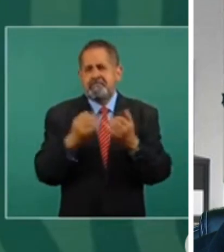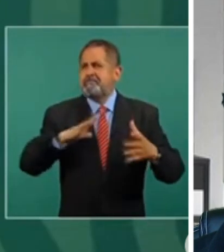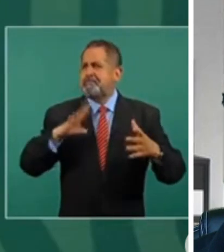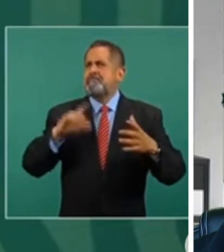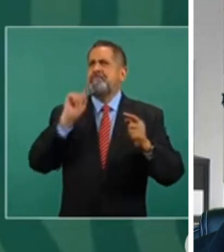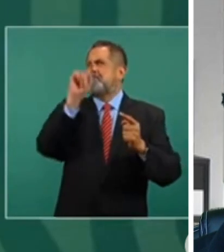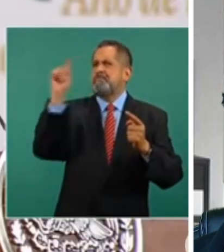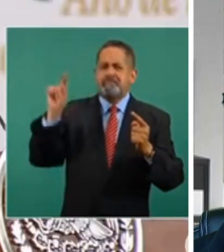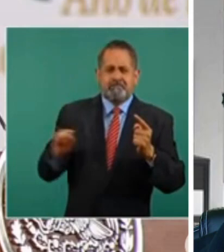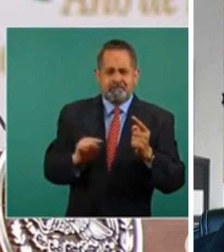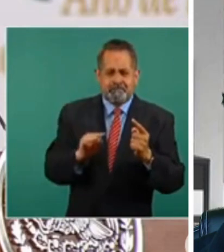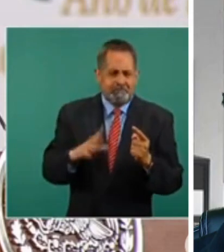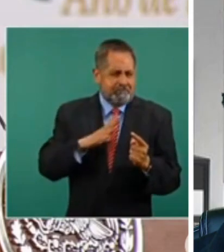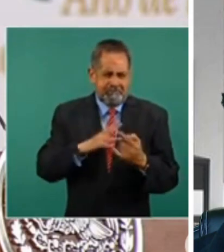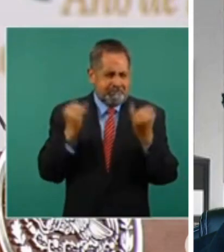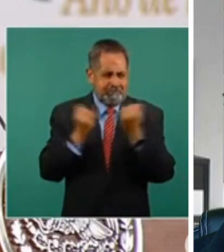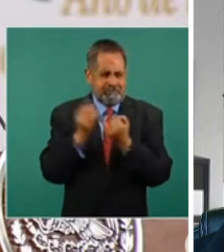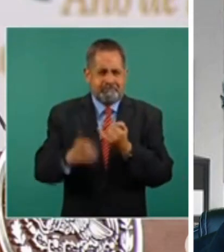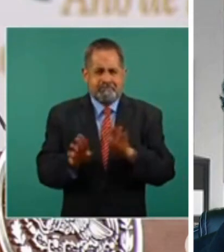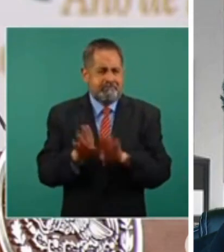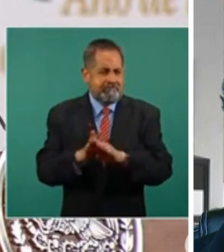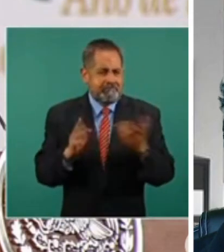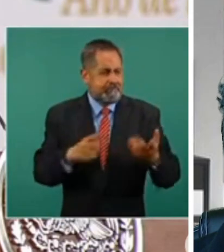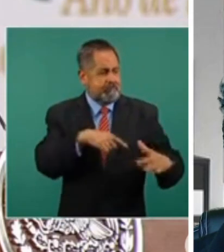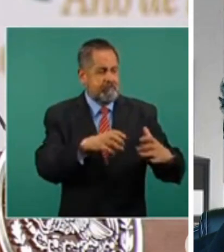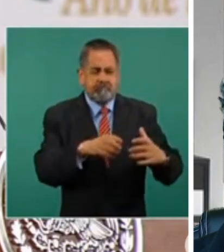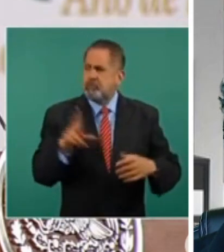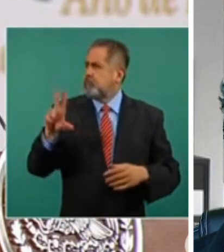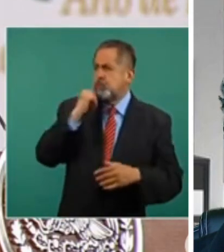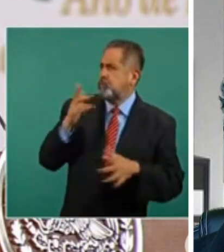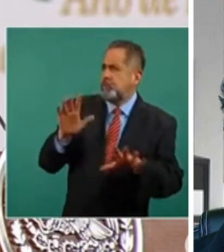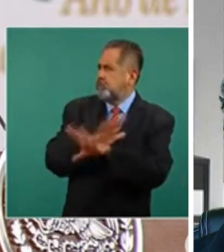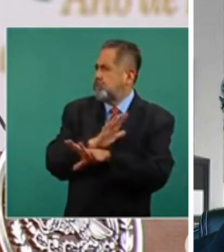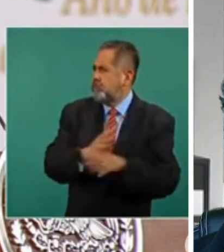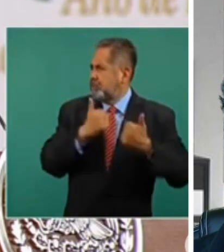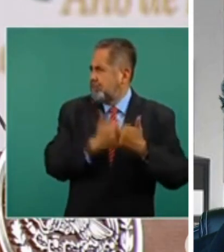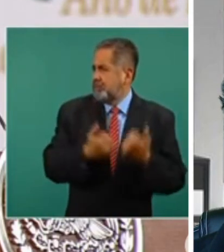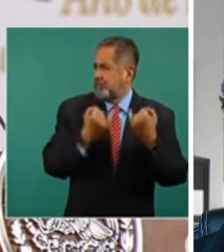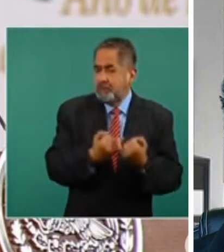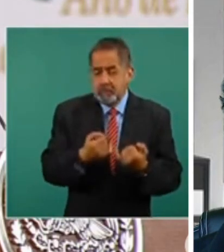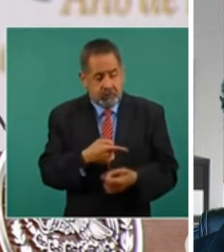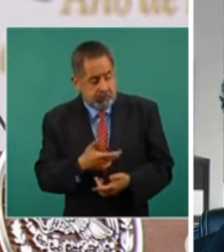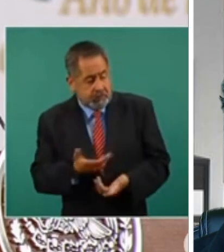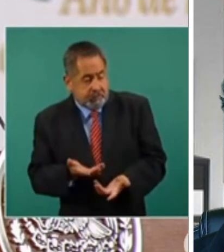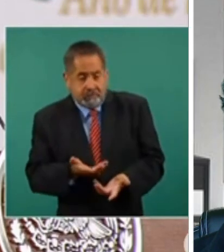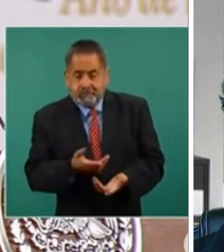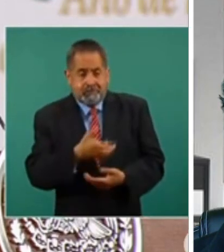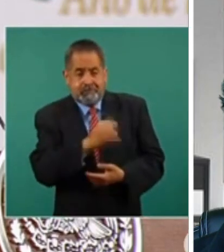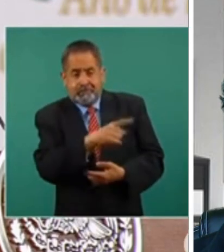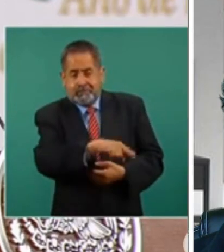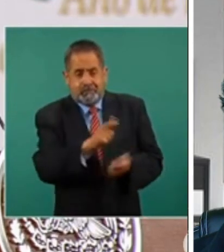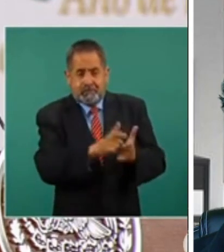existe el conservadurismo. Y son